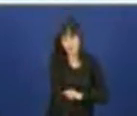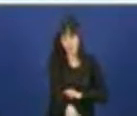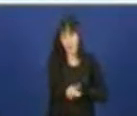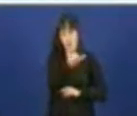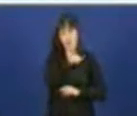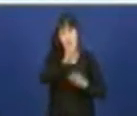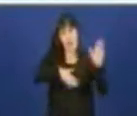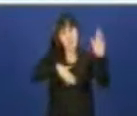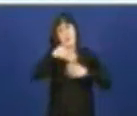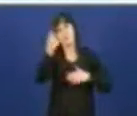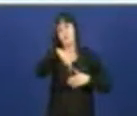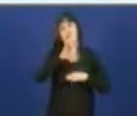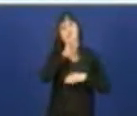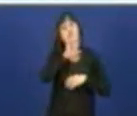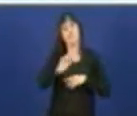sinceramente señora